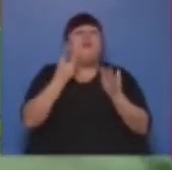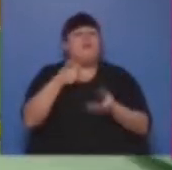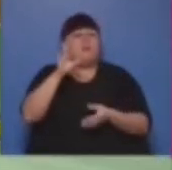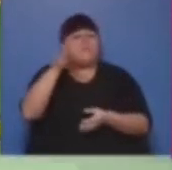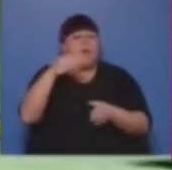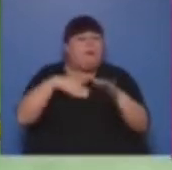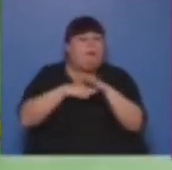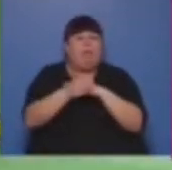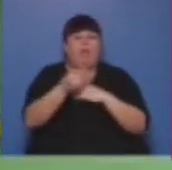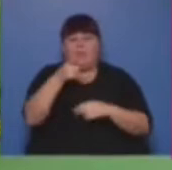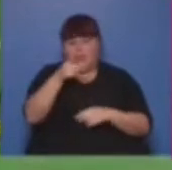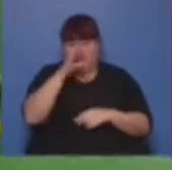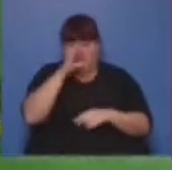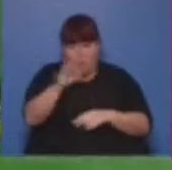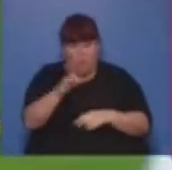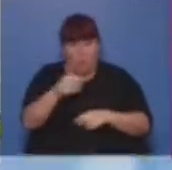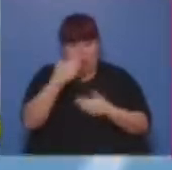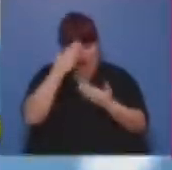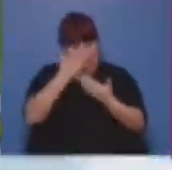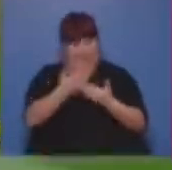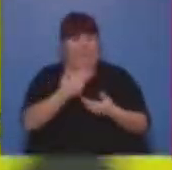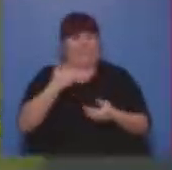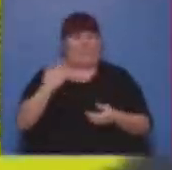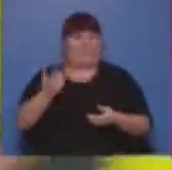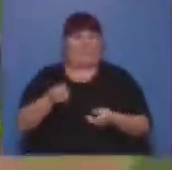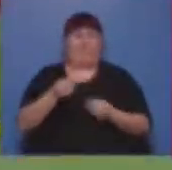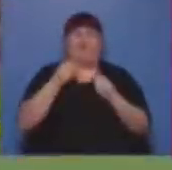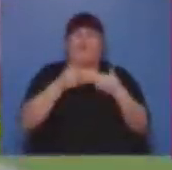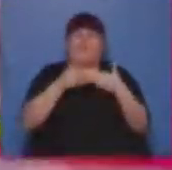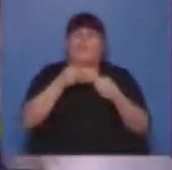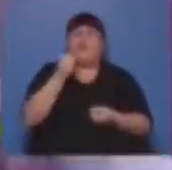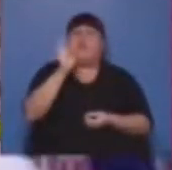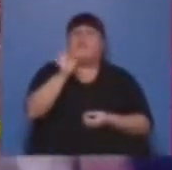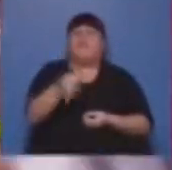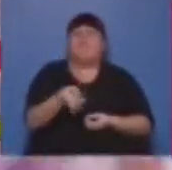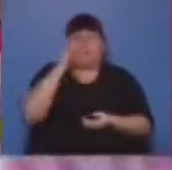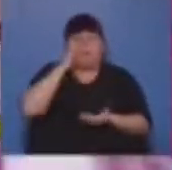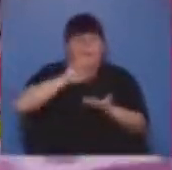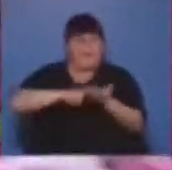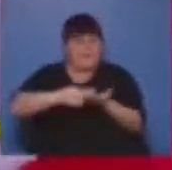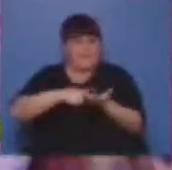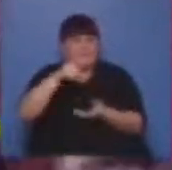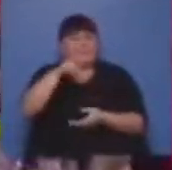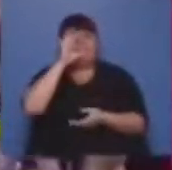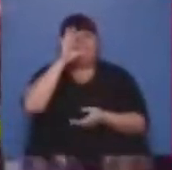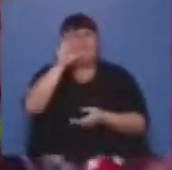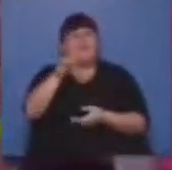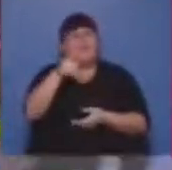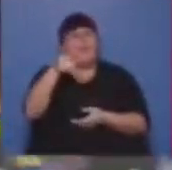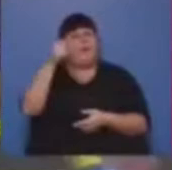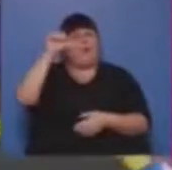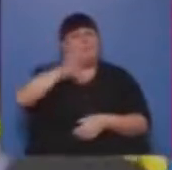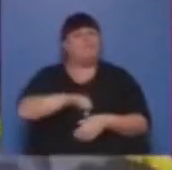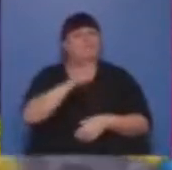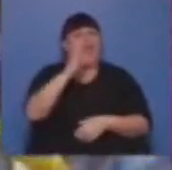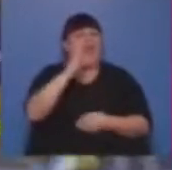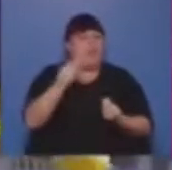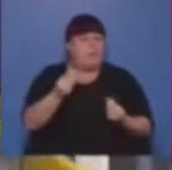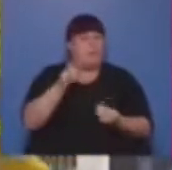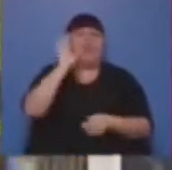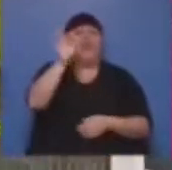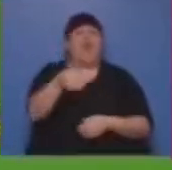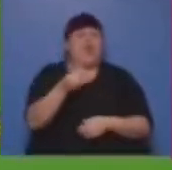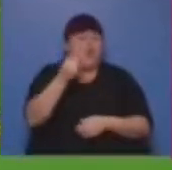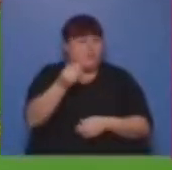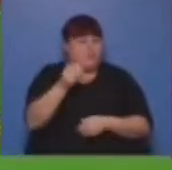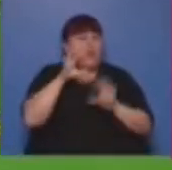suburbio si nunca te paraste de win? ¿Cómo vas a saber lo que es el insomnio si nunca te fuiste al descenso? ¿Cómo vas a saber